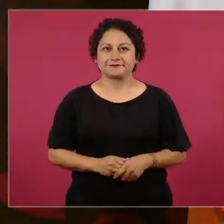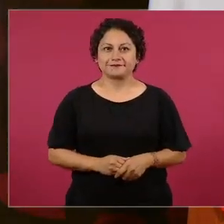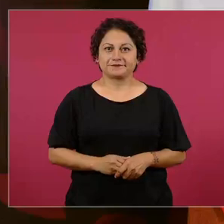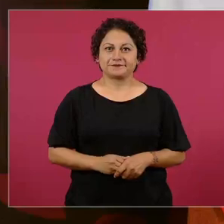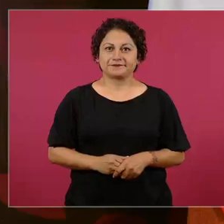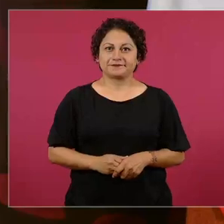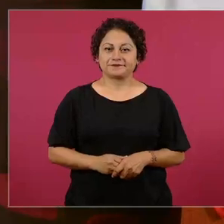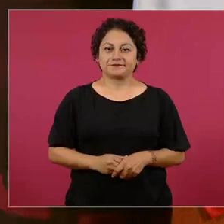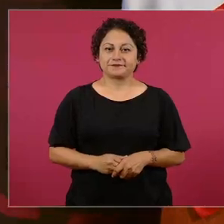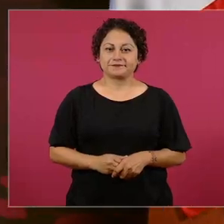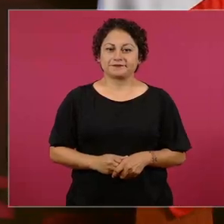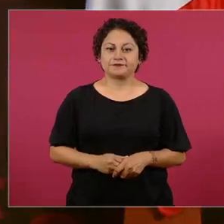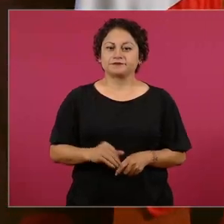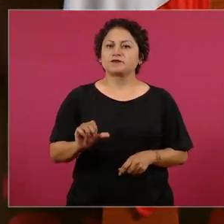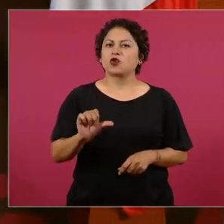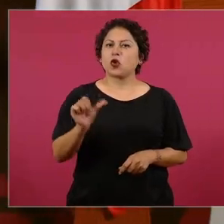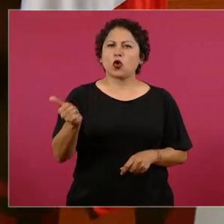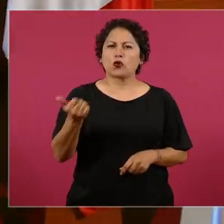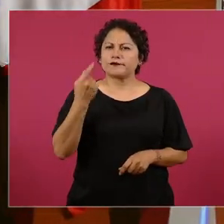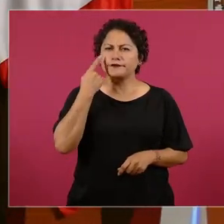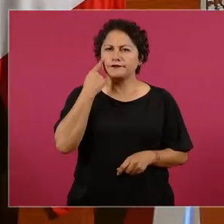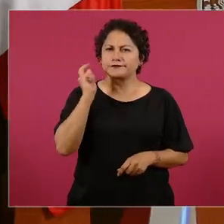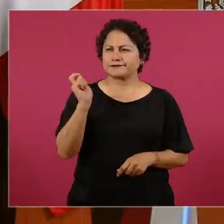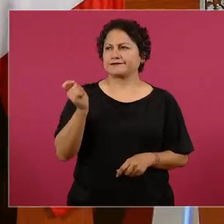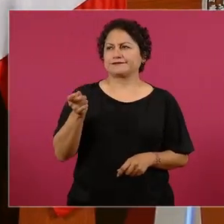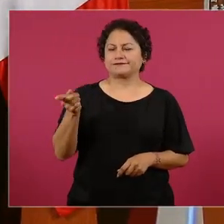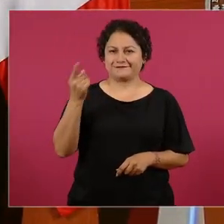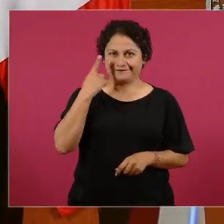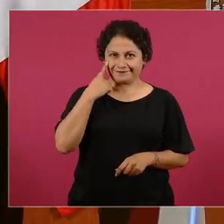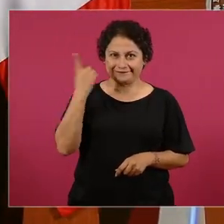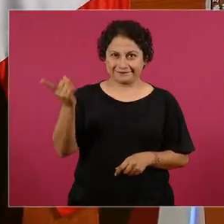¿y cuál es lo otro? acá dice